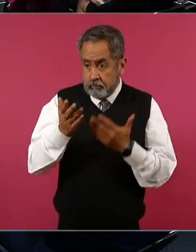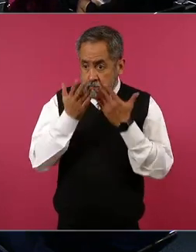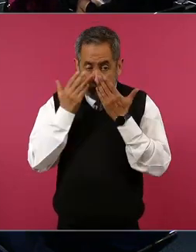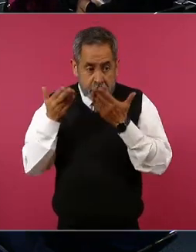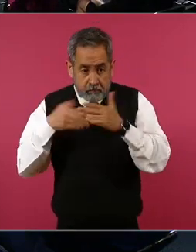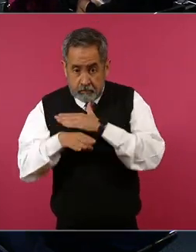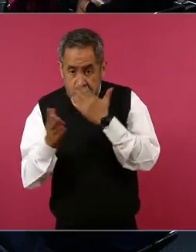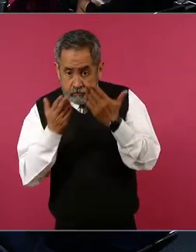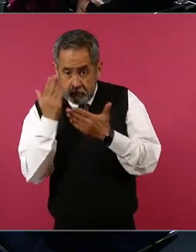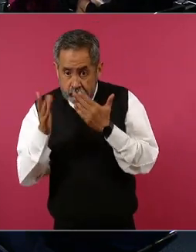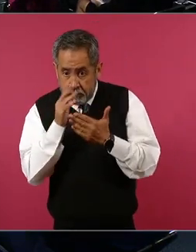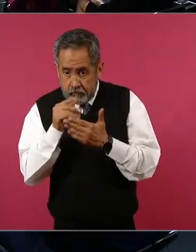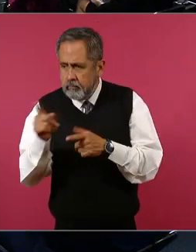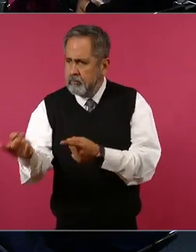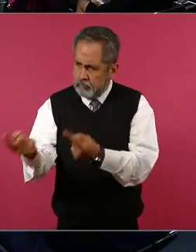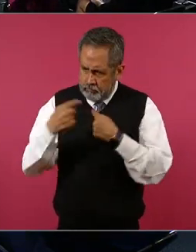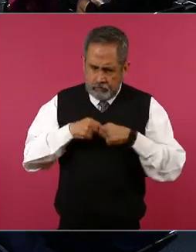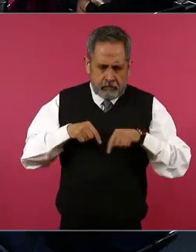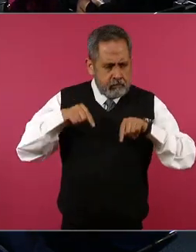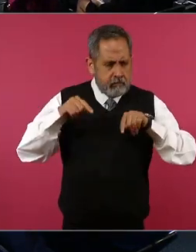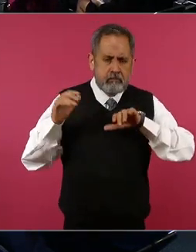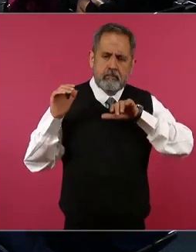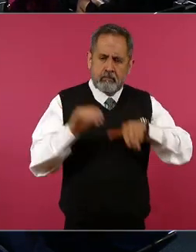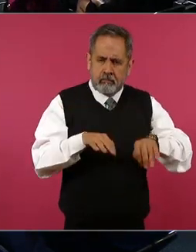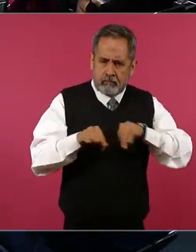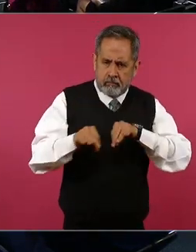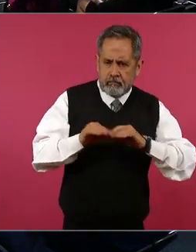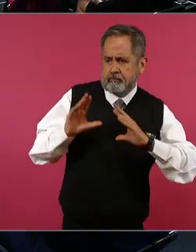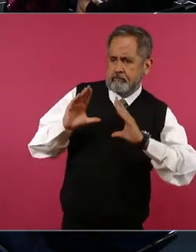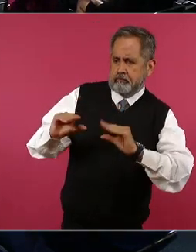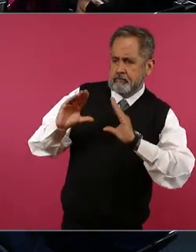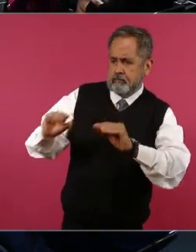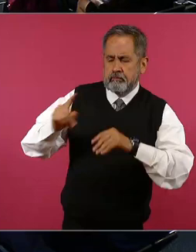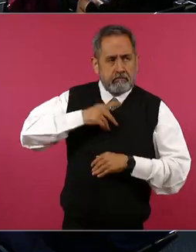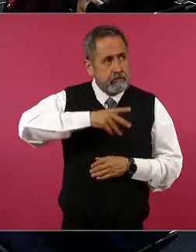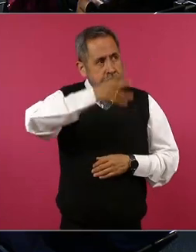aprendices y trabajan